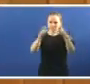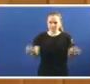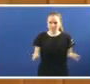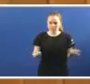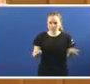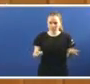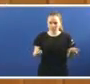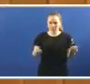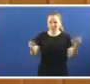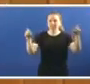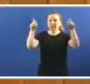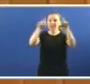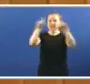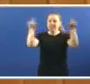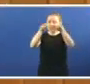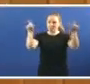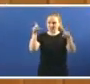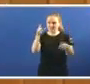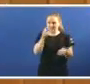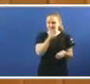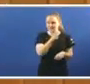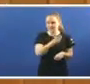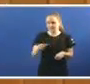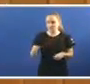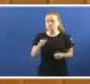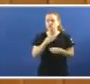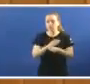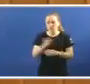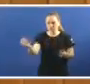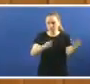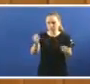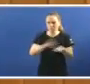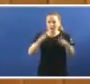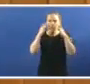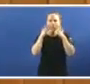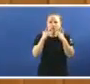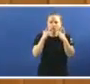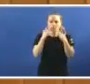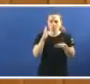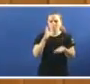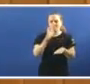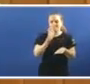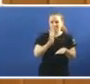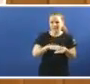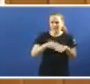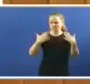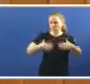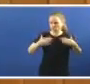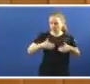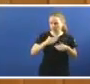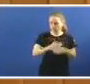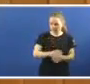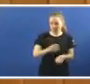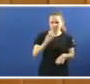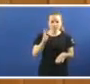fai cargo De poñer O personal necesario Para que o hospital Este limpo Para que haya suficientes Uniformes Para os profesionais